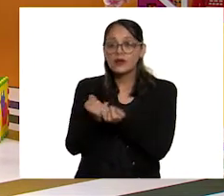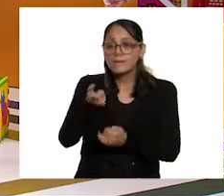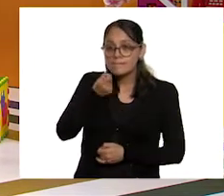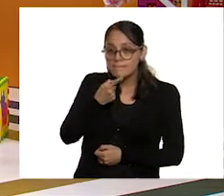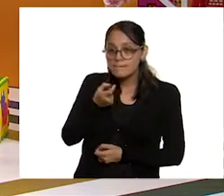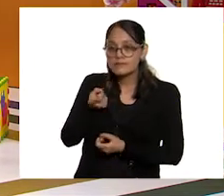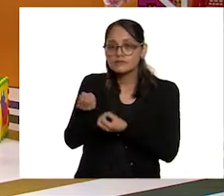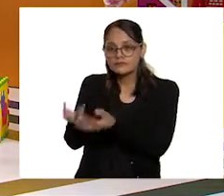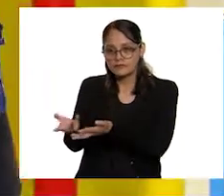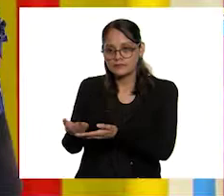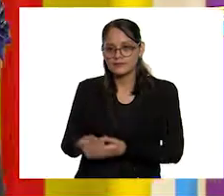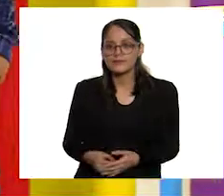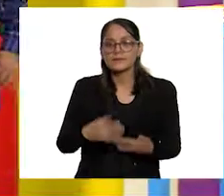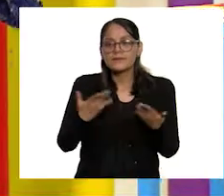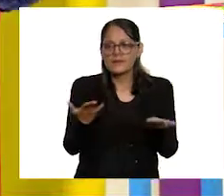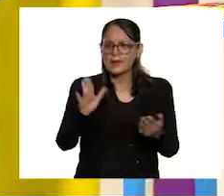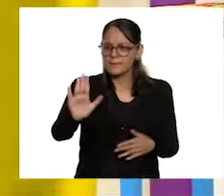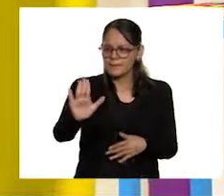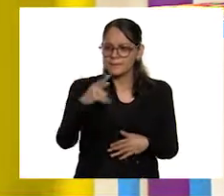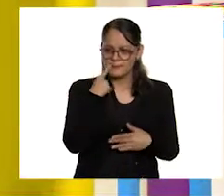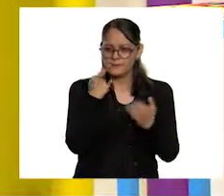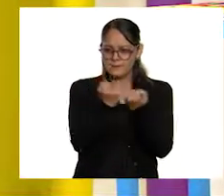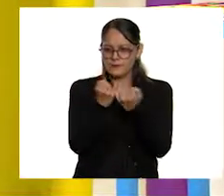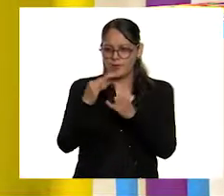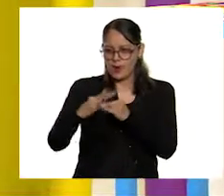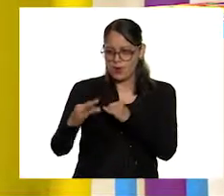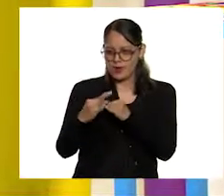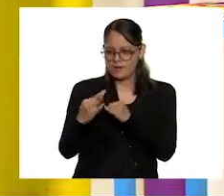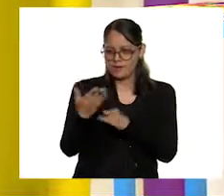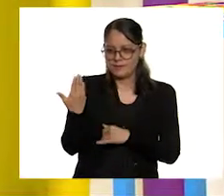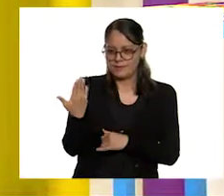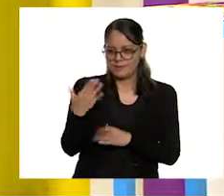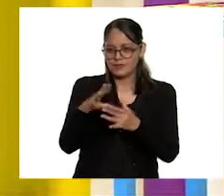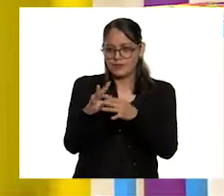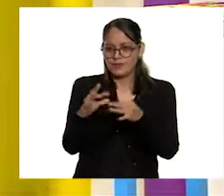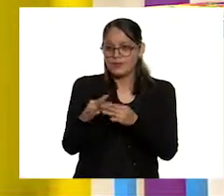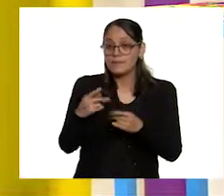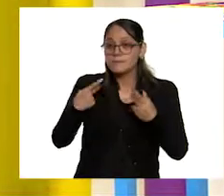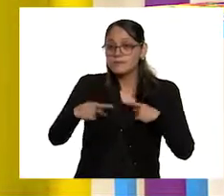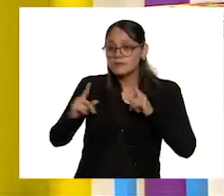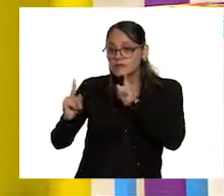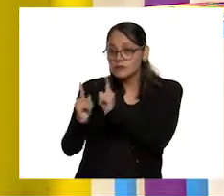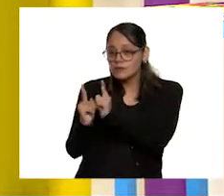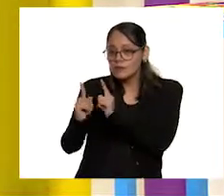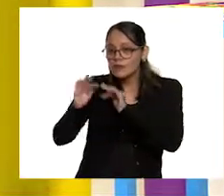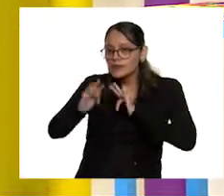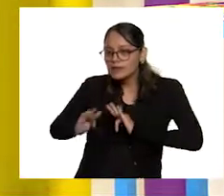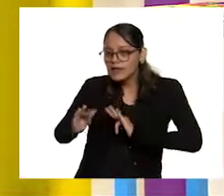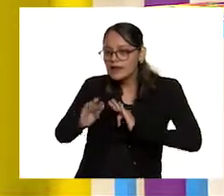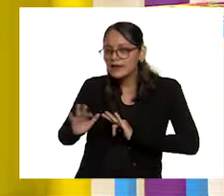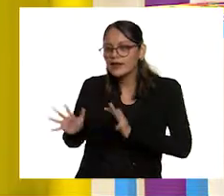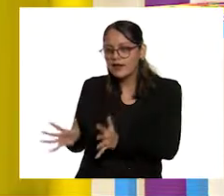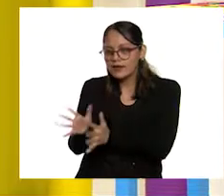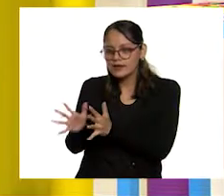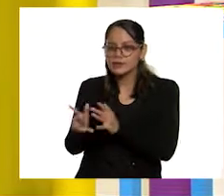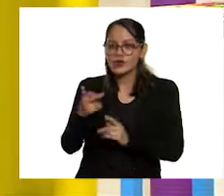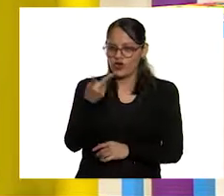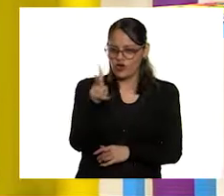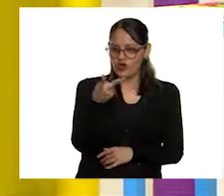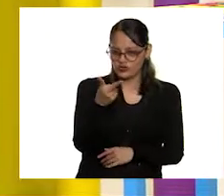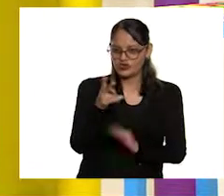alimentos. Aunque, fíjate que esta última de tranquilizan a los pacientes, creo que podría caber en ambas partes.